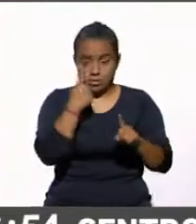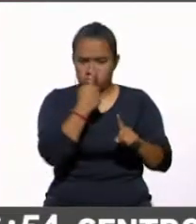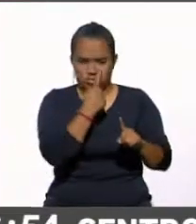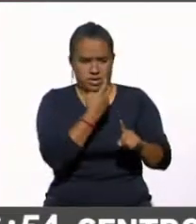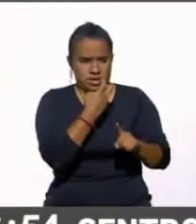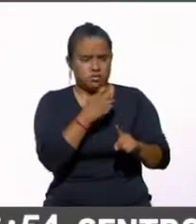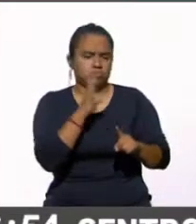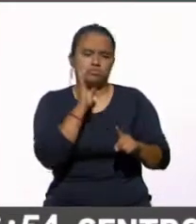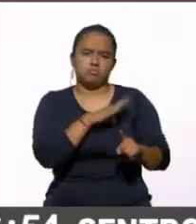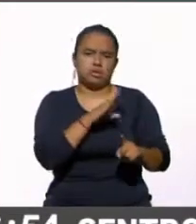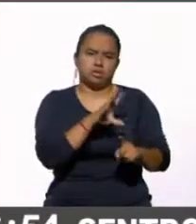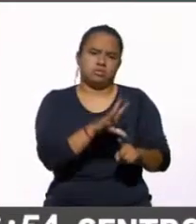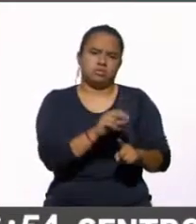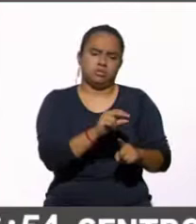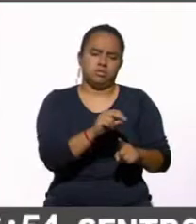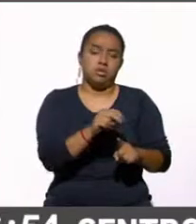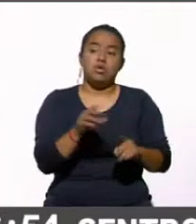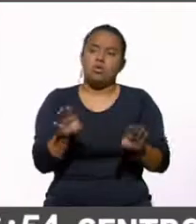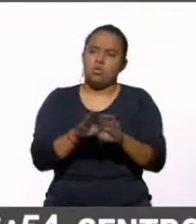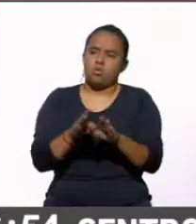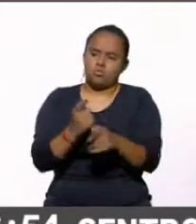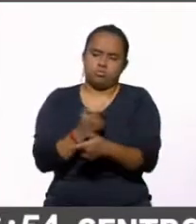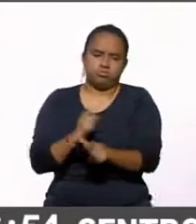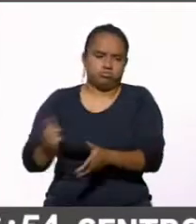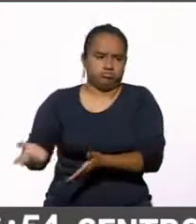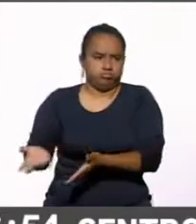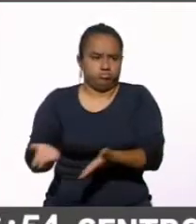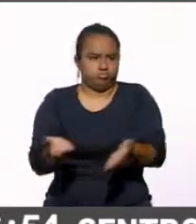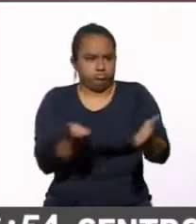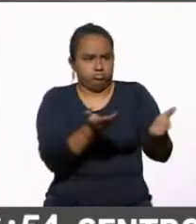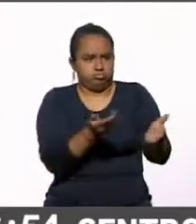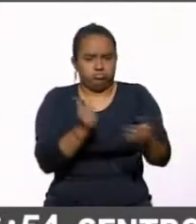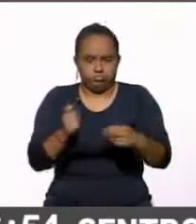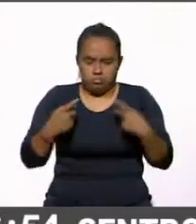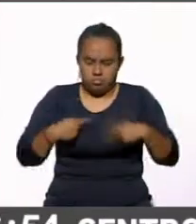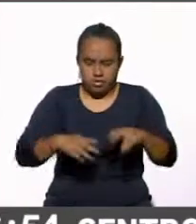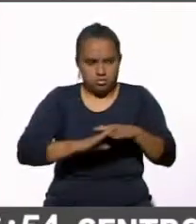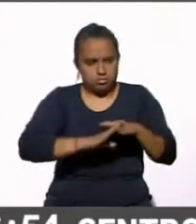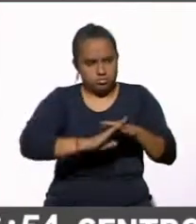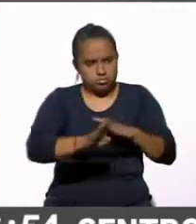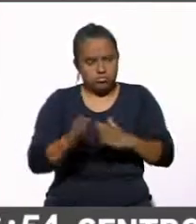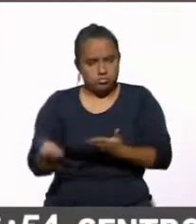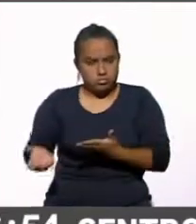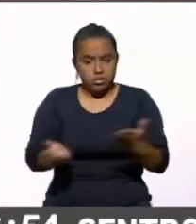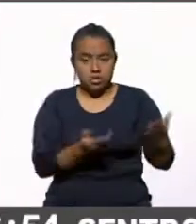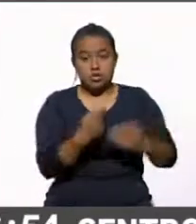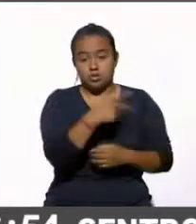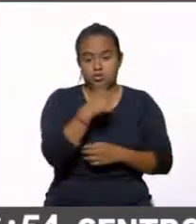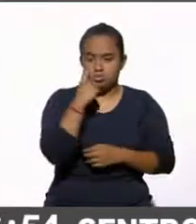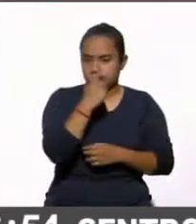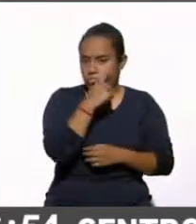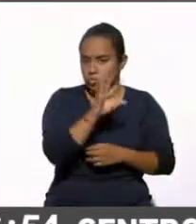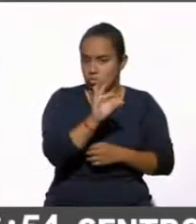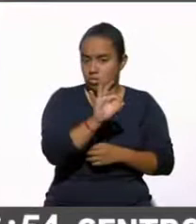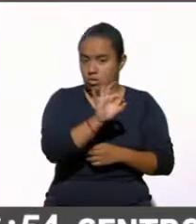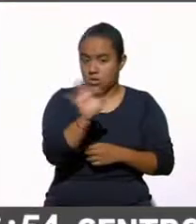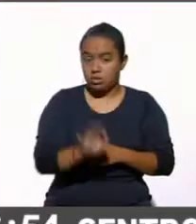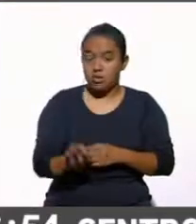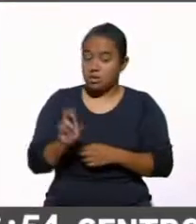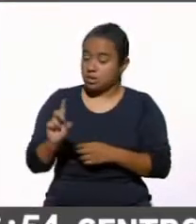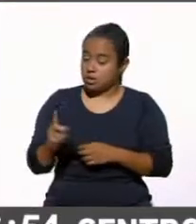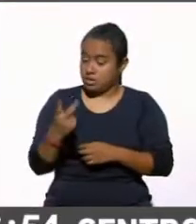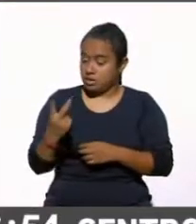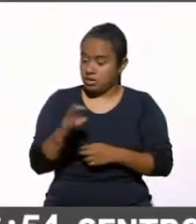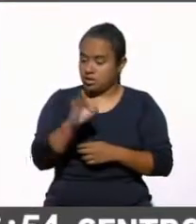mal que se permitiera la entrada de migrantes, así lo decía el 40%, el 32